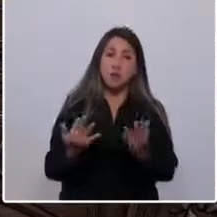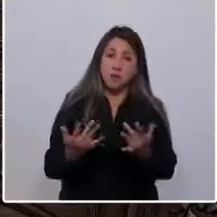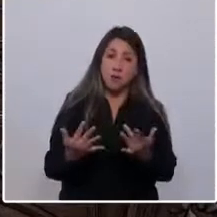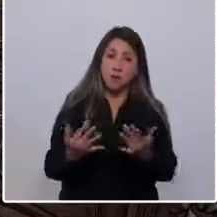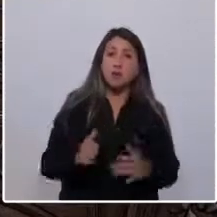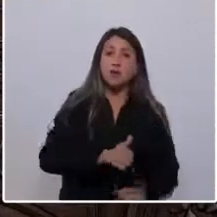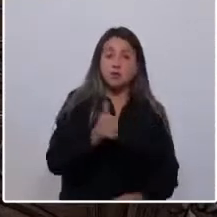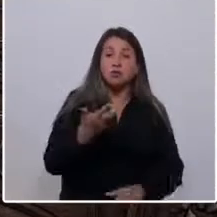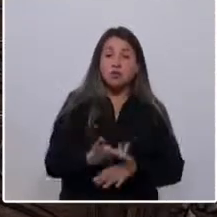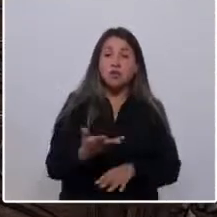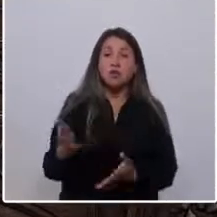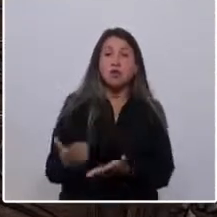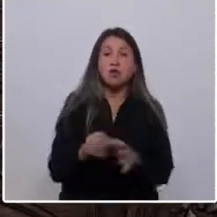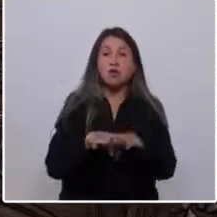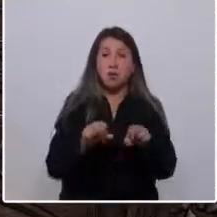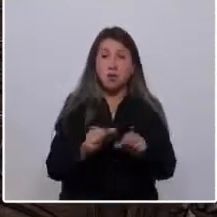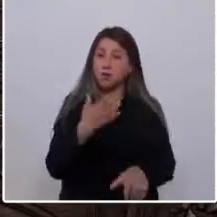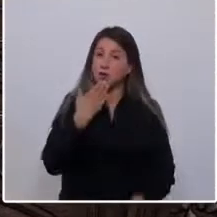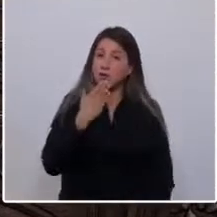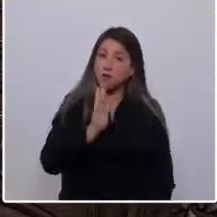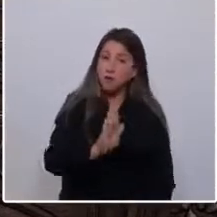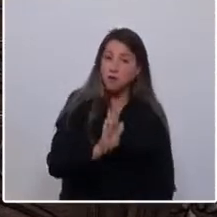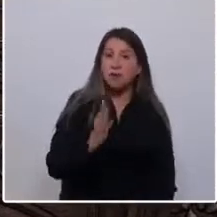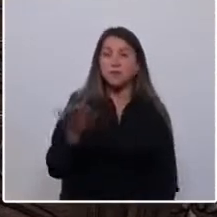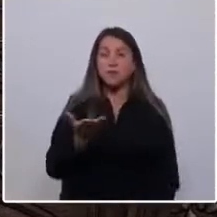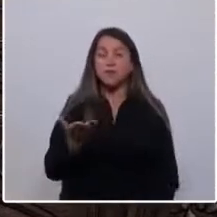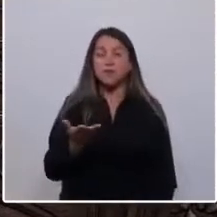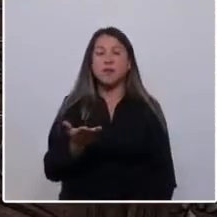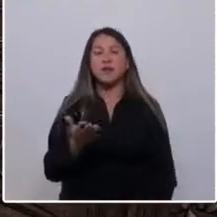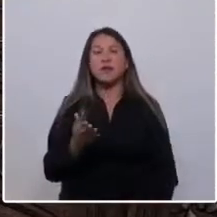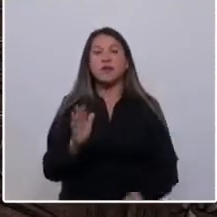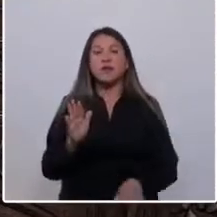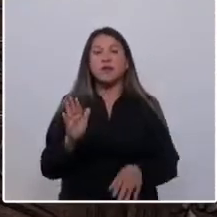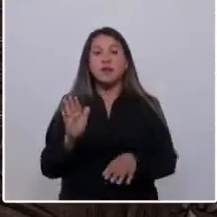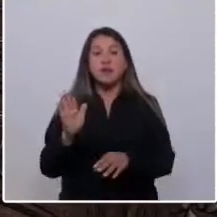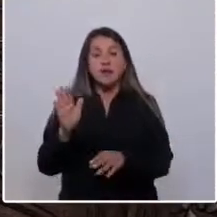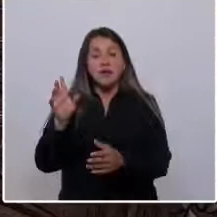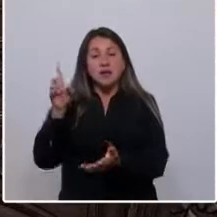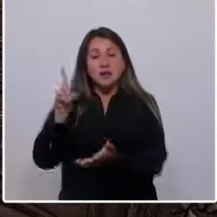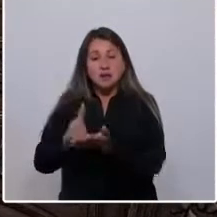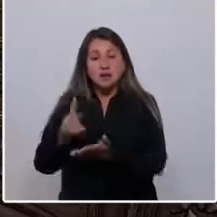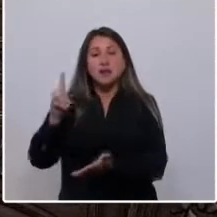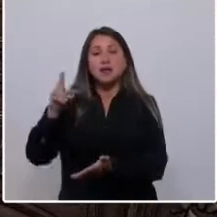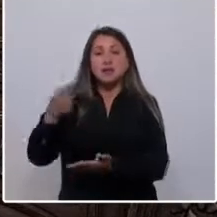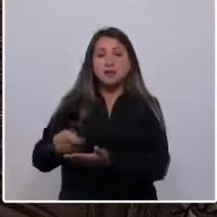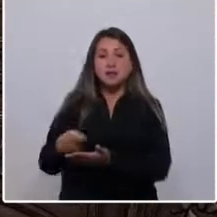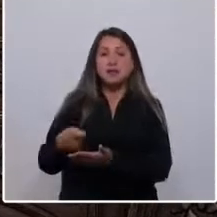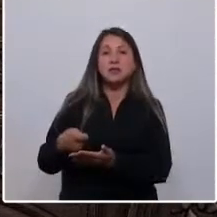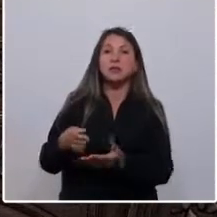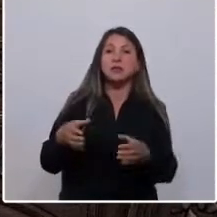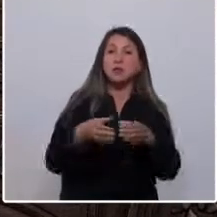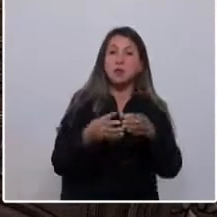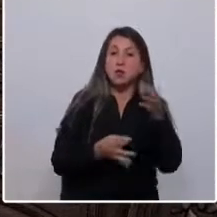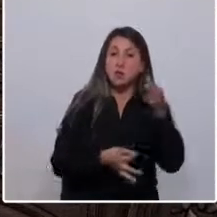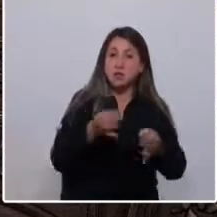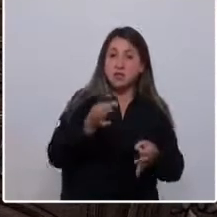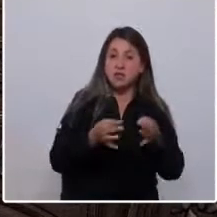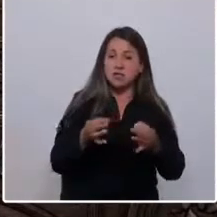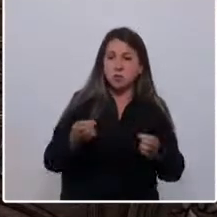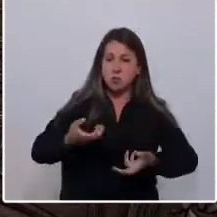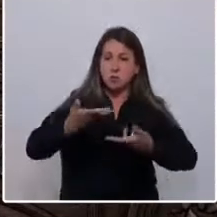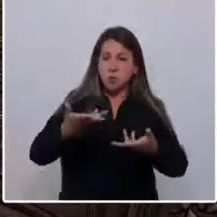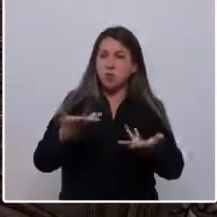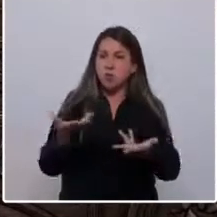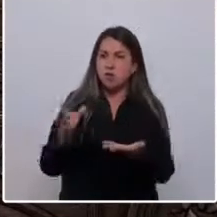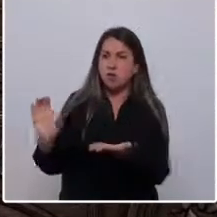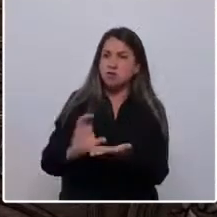todos acuerdos. También que el Ejecutivo, el Legislativo y sobre todo el Poder Judicial transparenten cuáles son sus dietas,